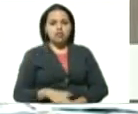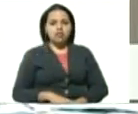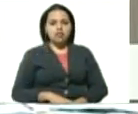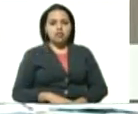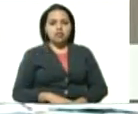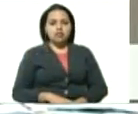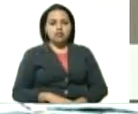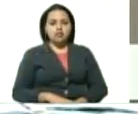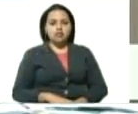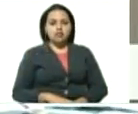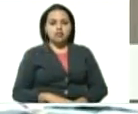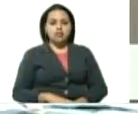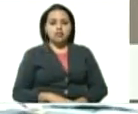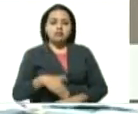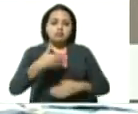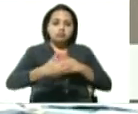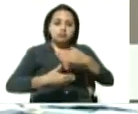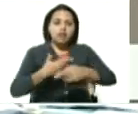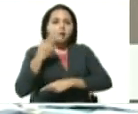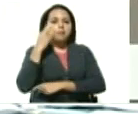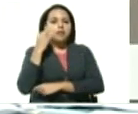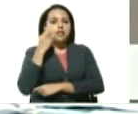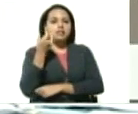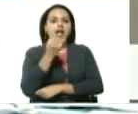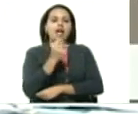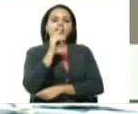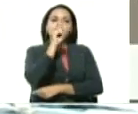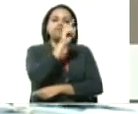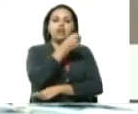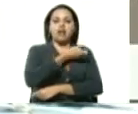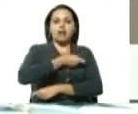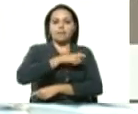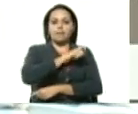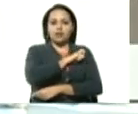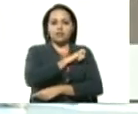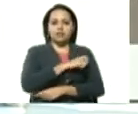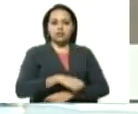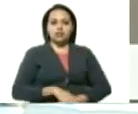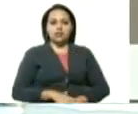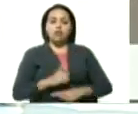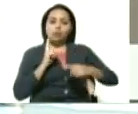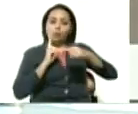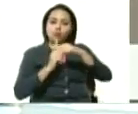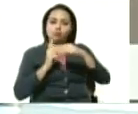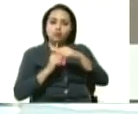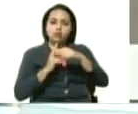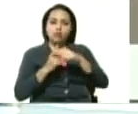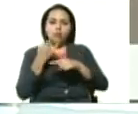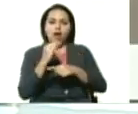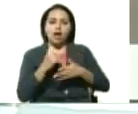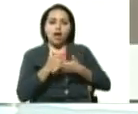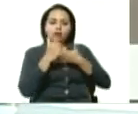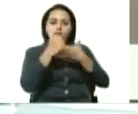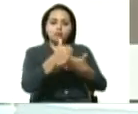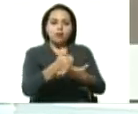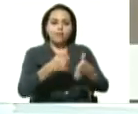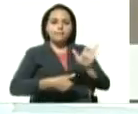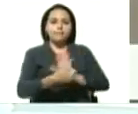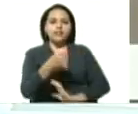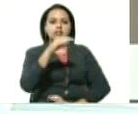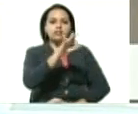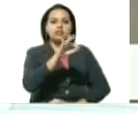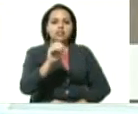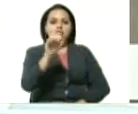experiencia que se venía viviendo en hospitales en Madrid donde el impacto positivo llegaba a un 30